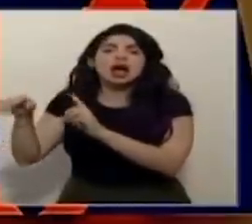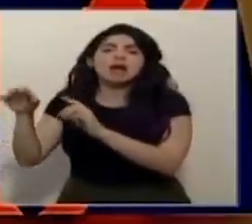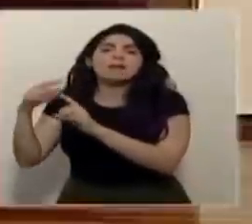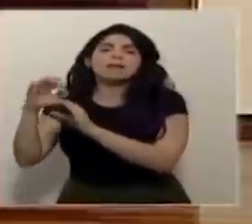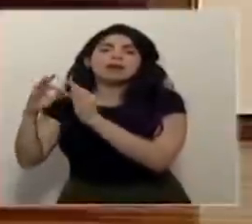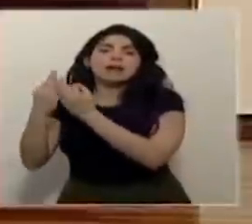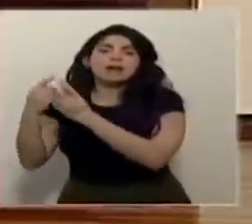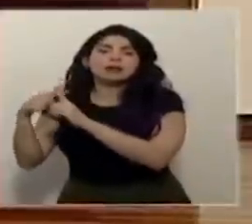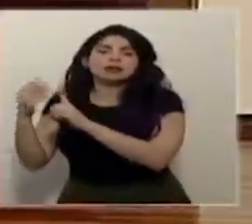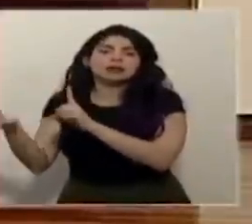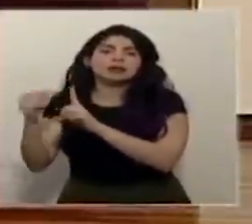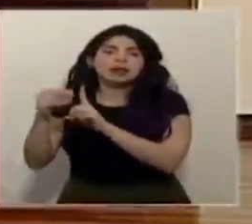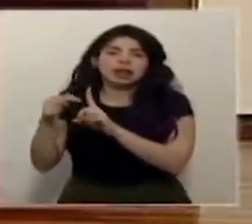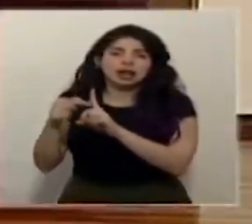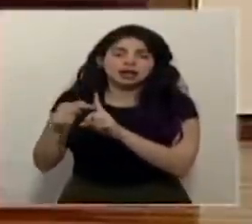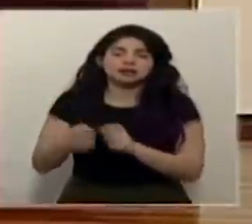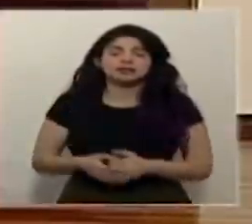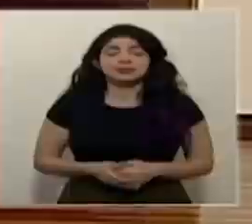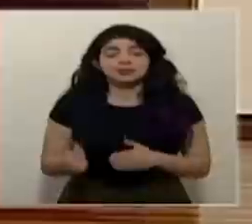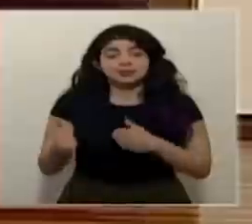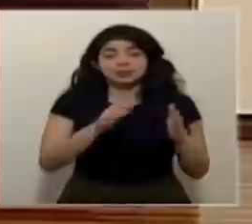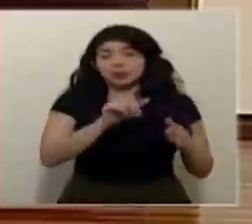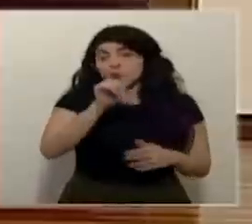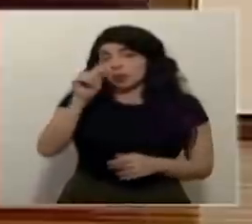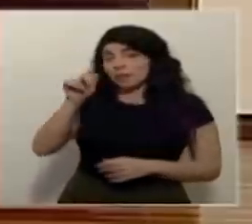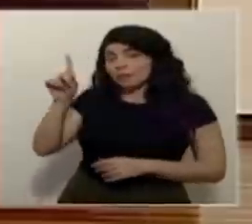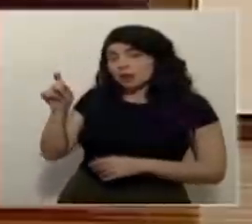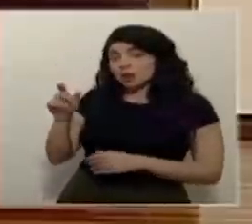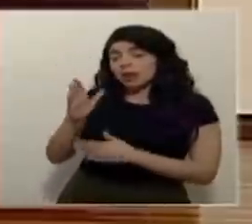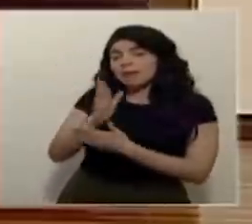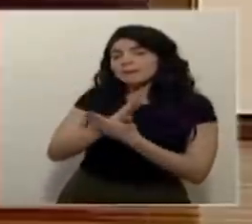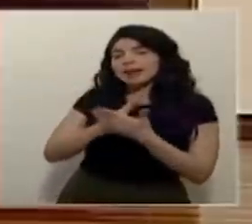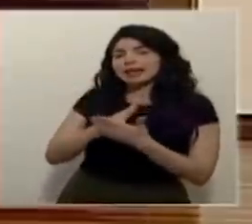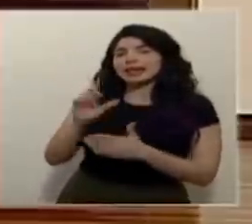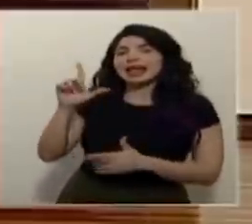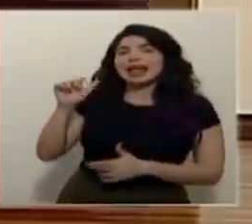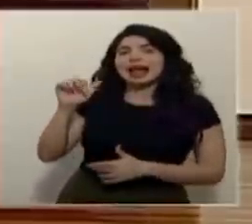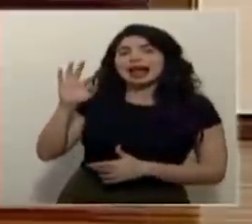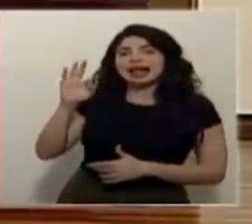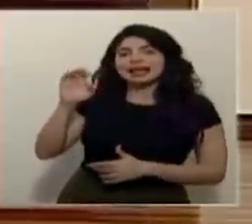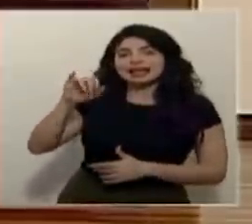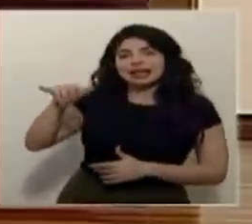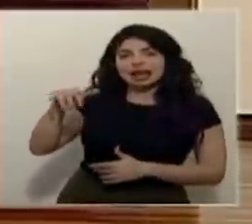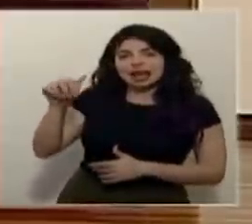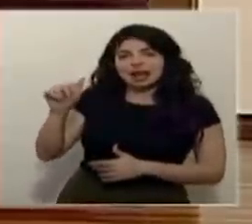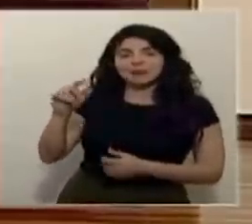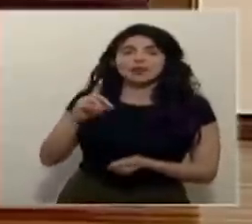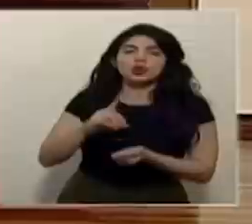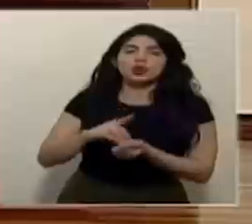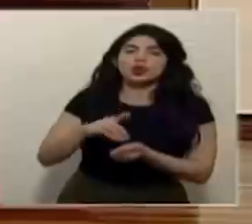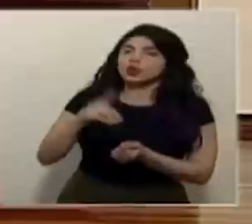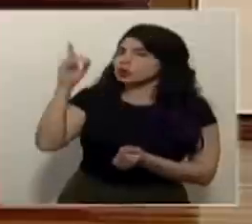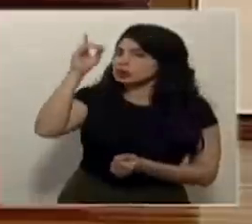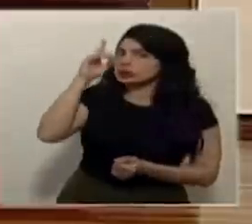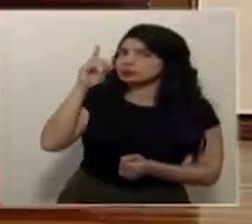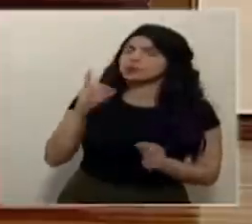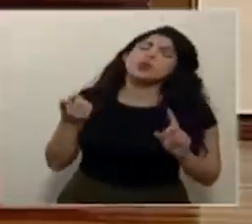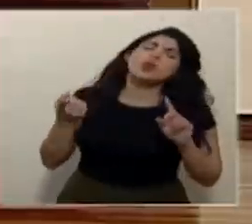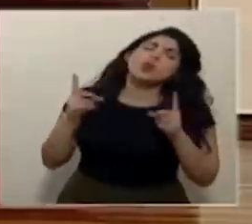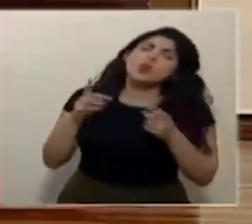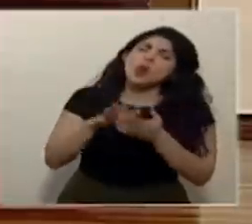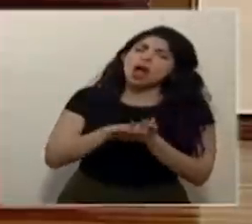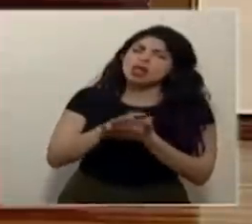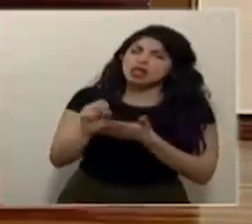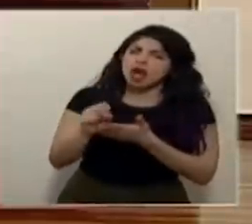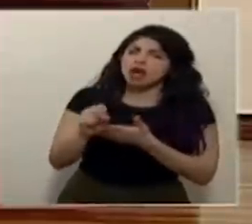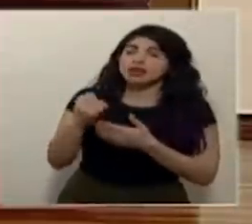la siguiente consulta la realiza la teja para el doctor Salas ¿qué daño puede hacer